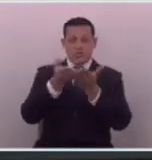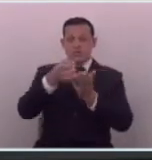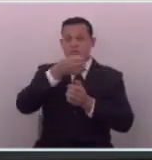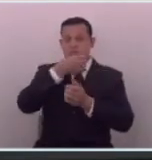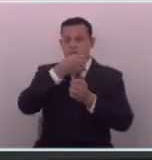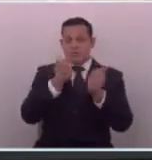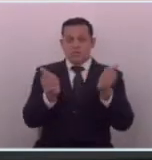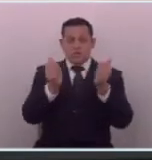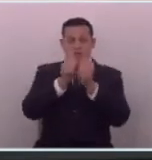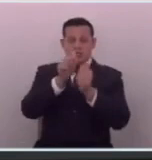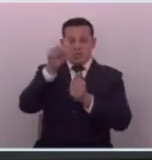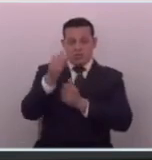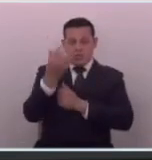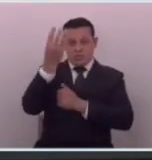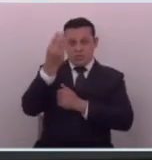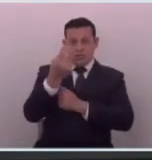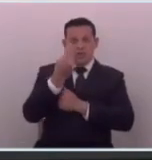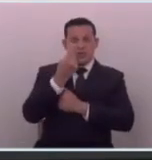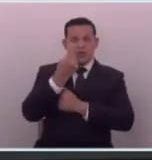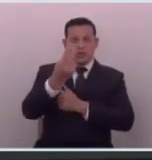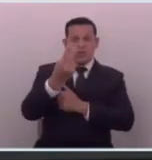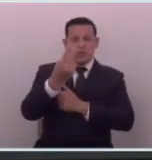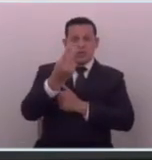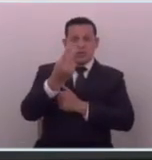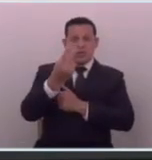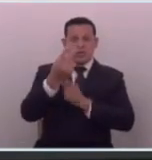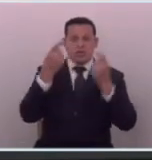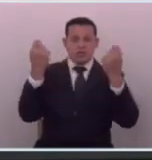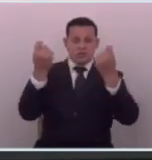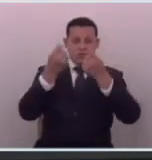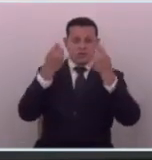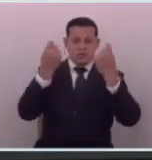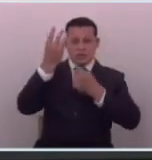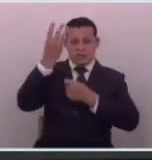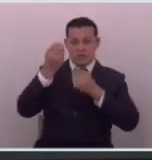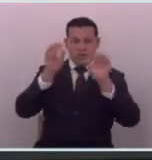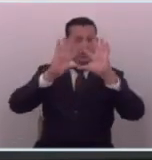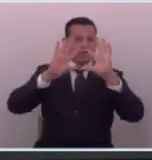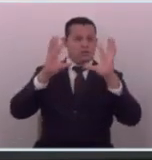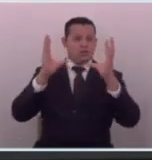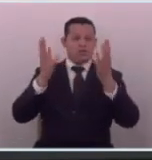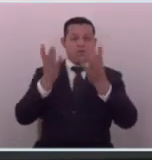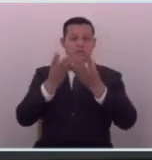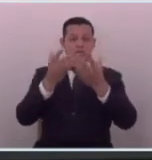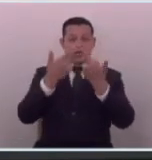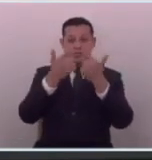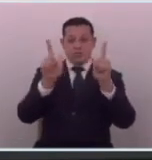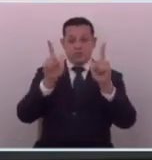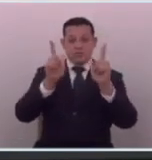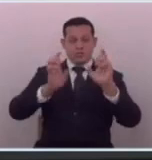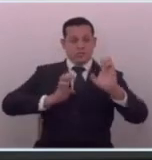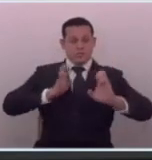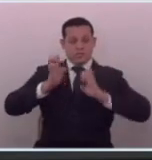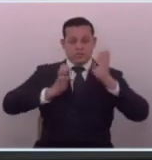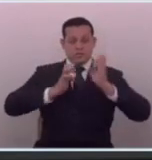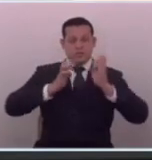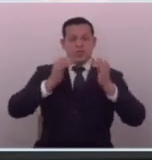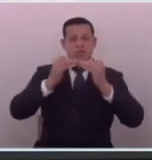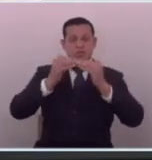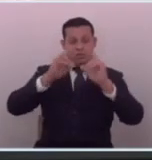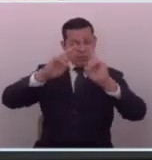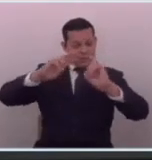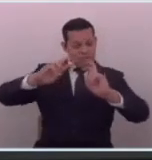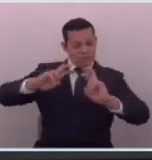que nos acompañan hoy a los que nos están viendo que en el marco del día mundial por la libertad de expresión también